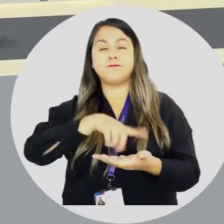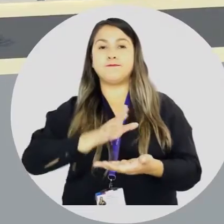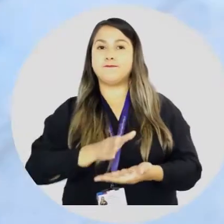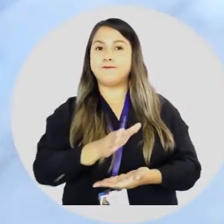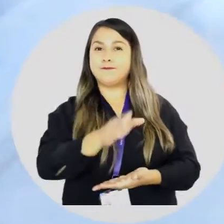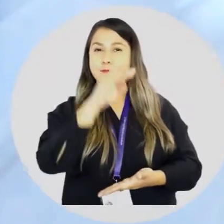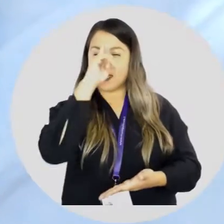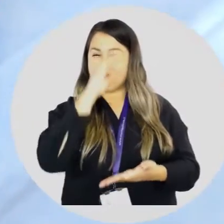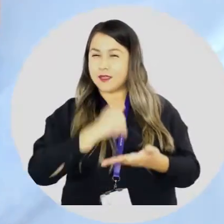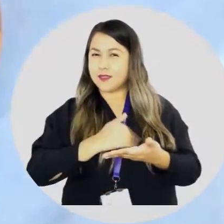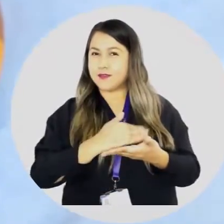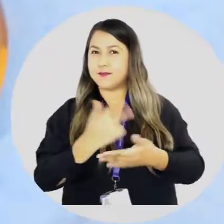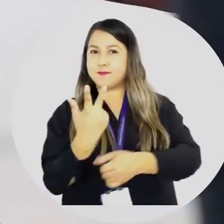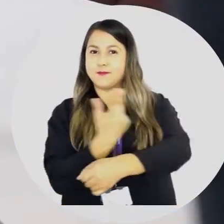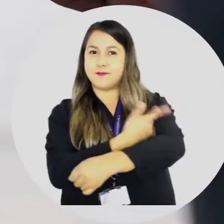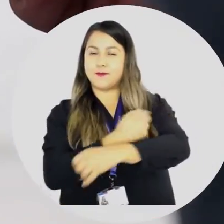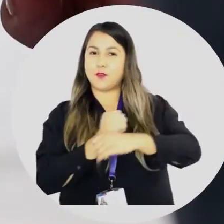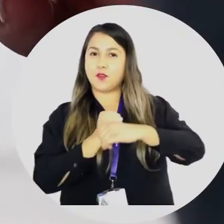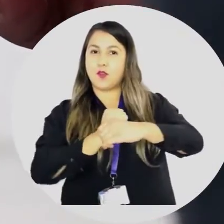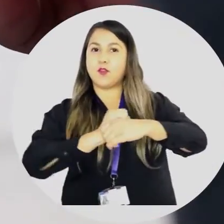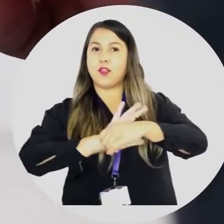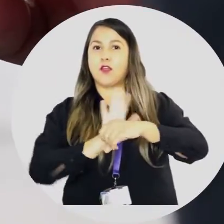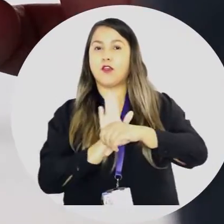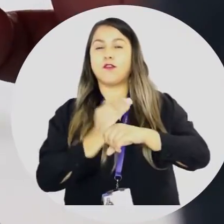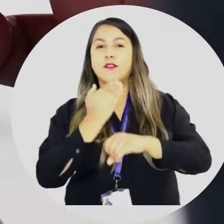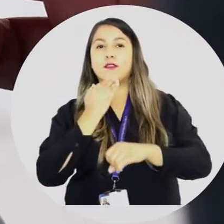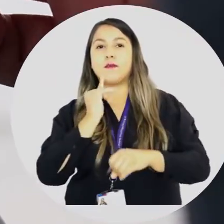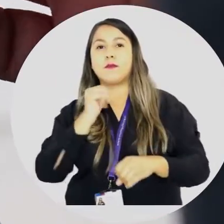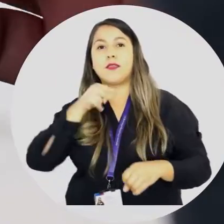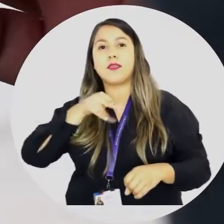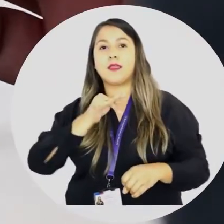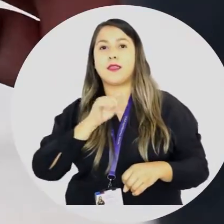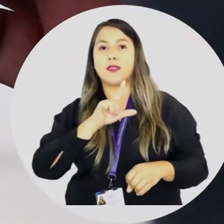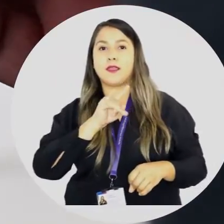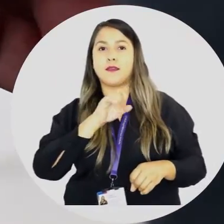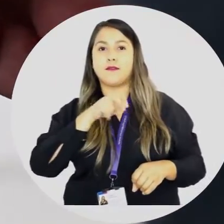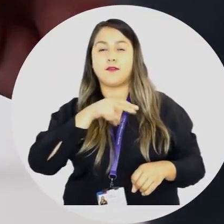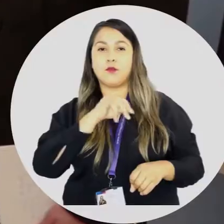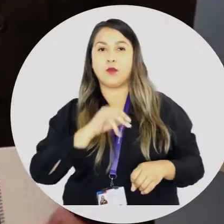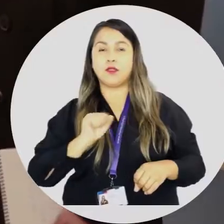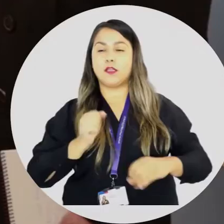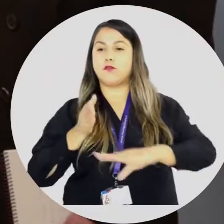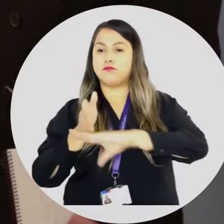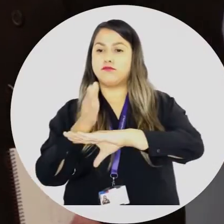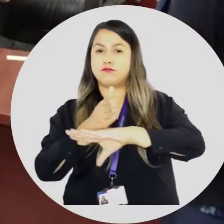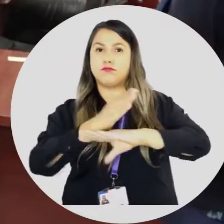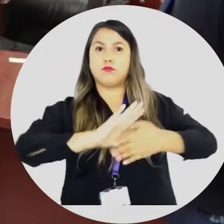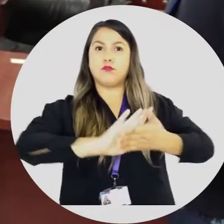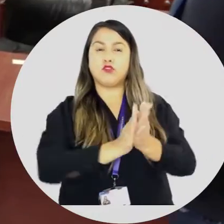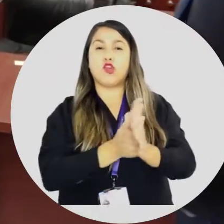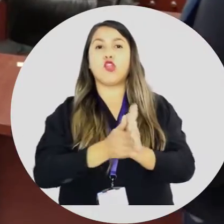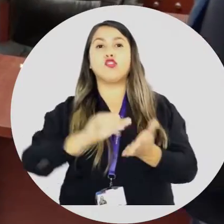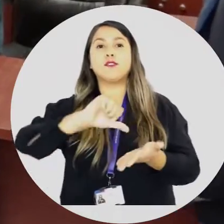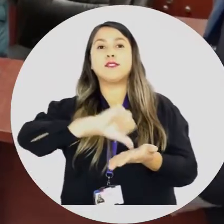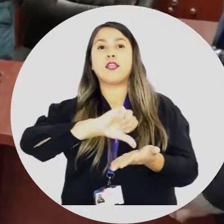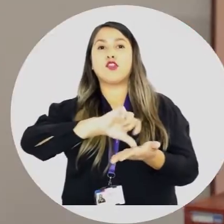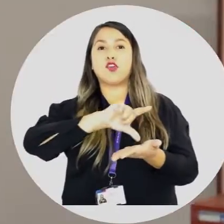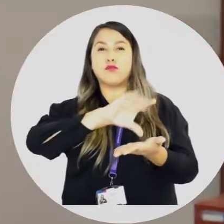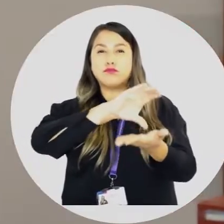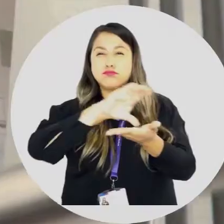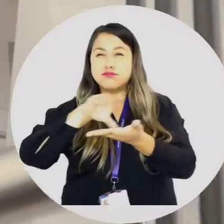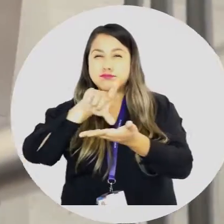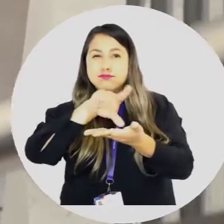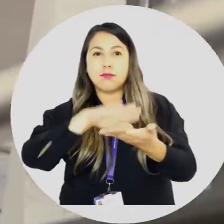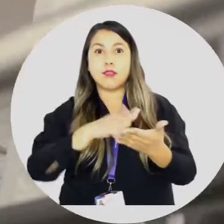Continuamos con el plan de vacunación contra el COVID-19 e influenza, y visitamos todos los centros de salud de la comuna,